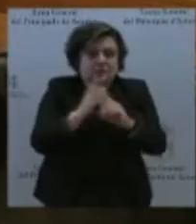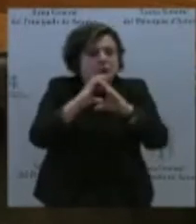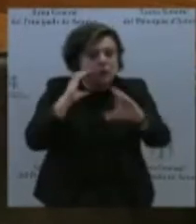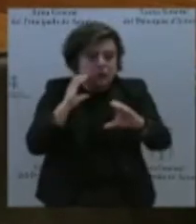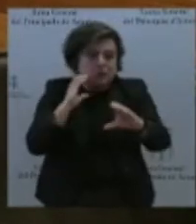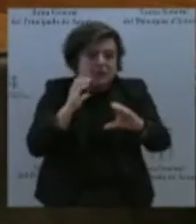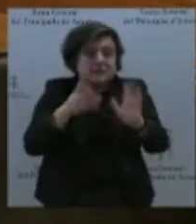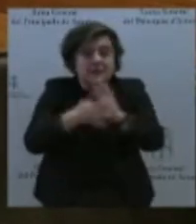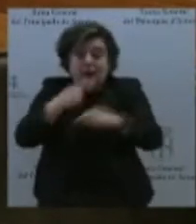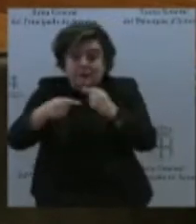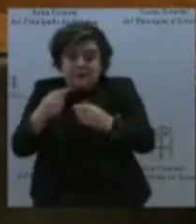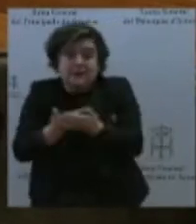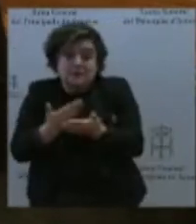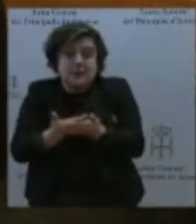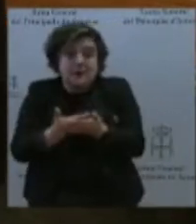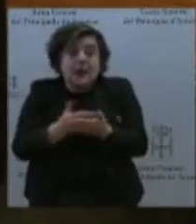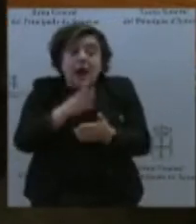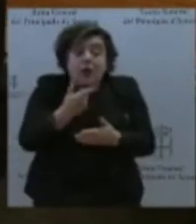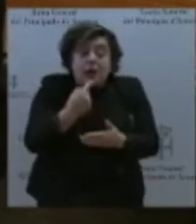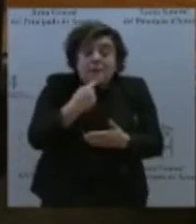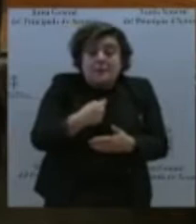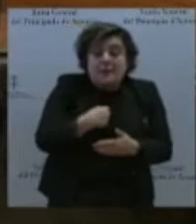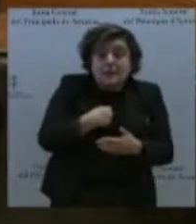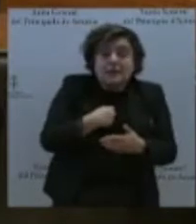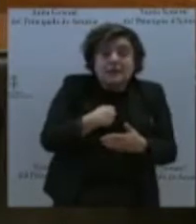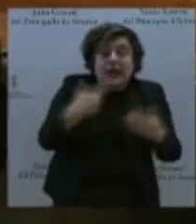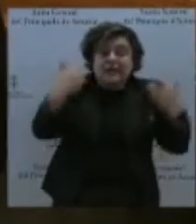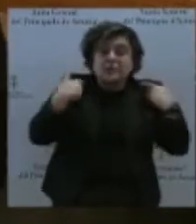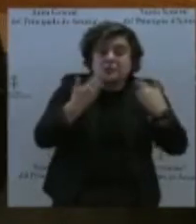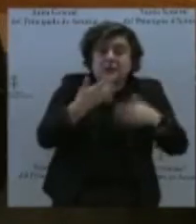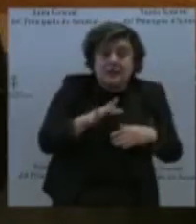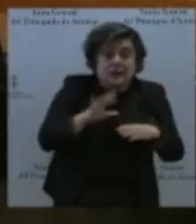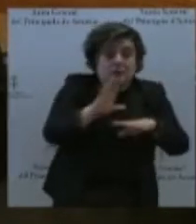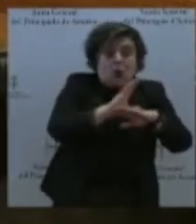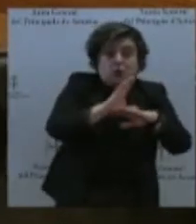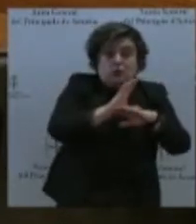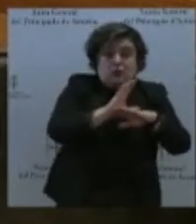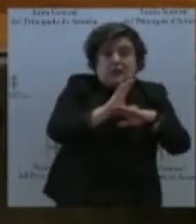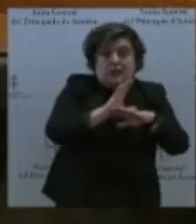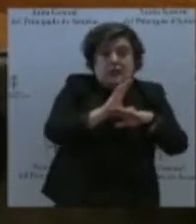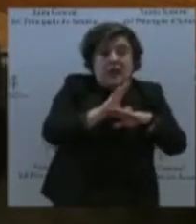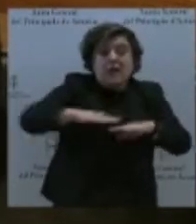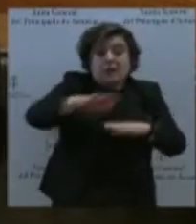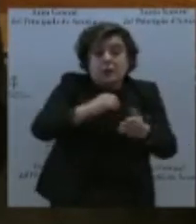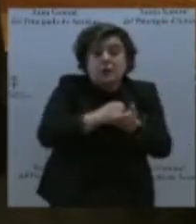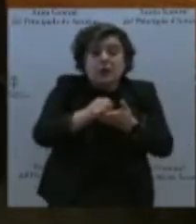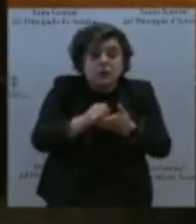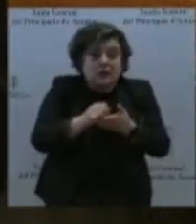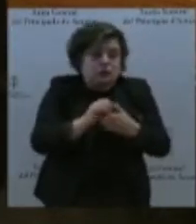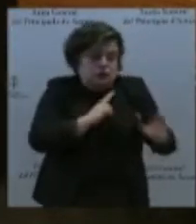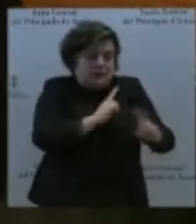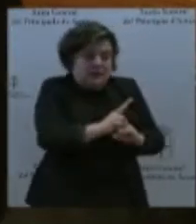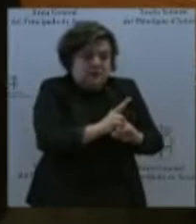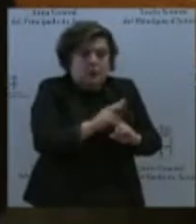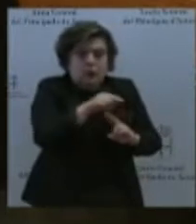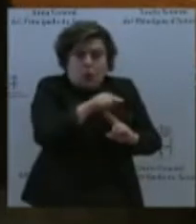responsabilidad es la Consejería de Medio Rural, señora consejera, porque me he contestado usted a la pregunta, porque este grupo parlamentario lo que quiere son soluciones, soluciones.